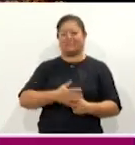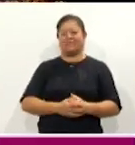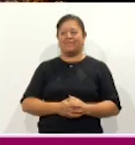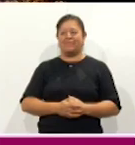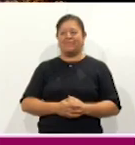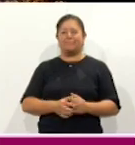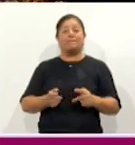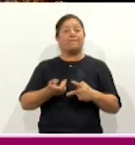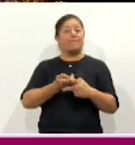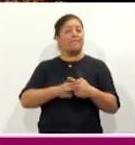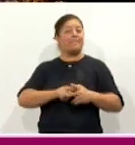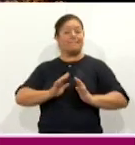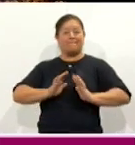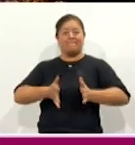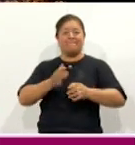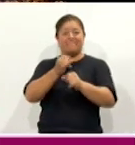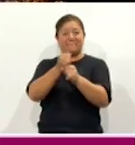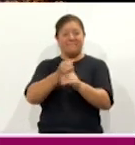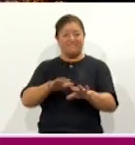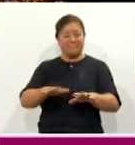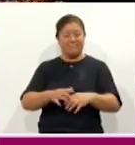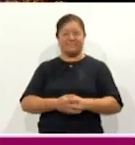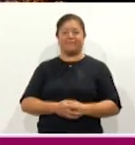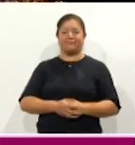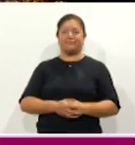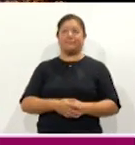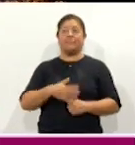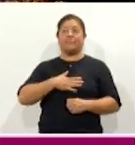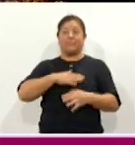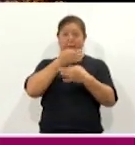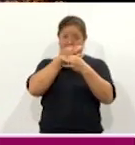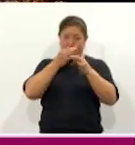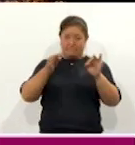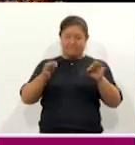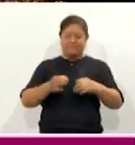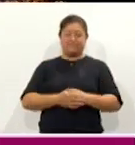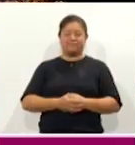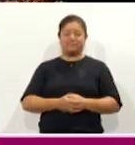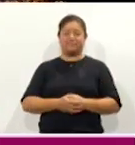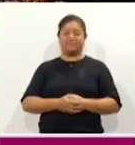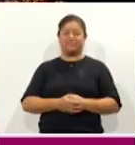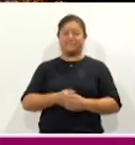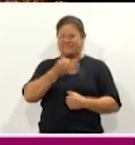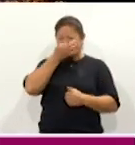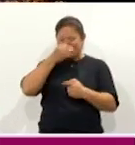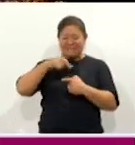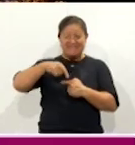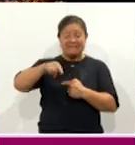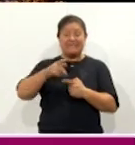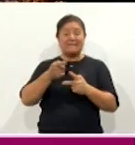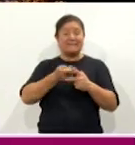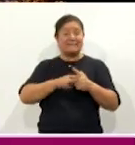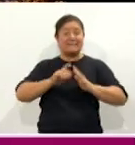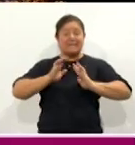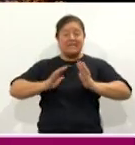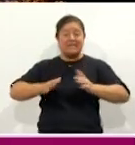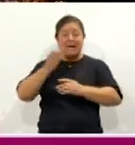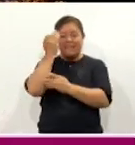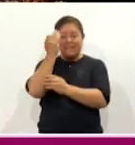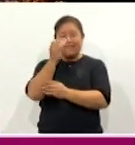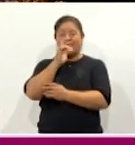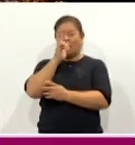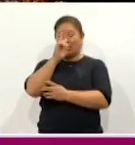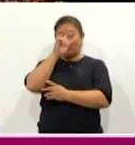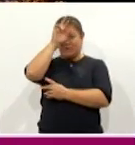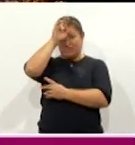Iniciamos pues con la información. Quiero comentarle que pronto iniciará la temporada de luciérnagas